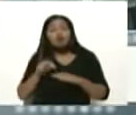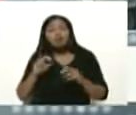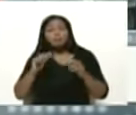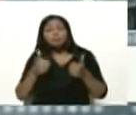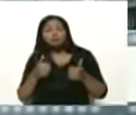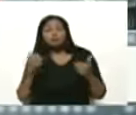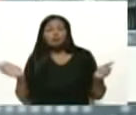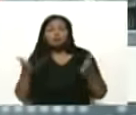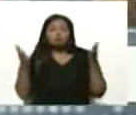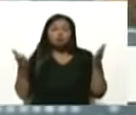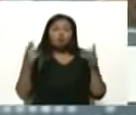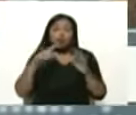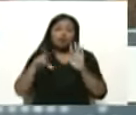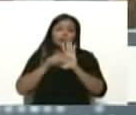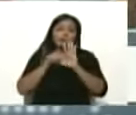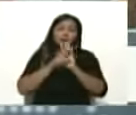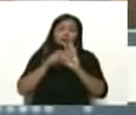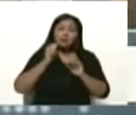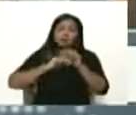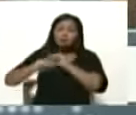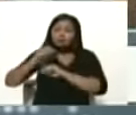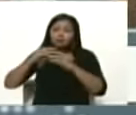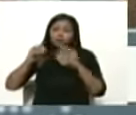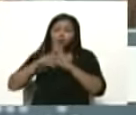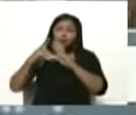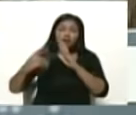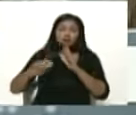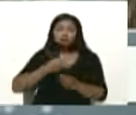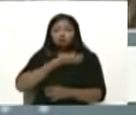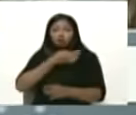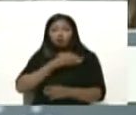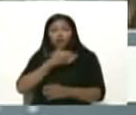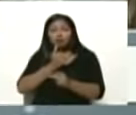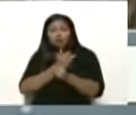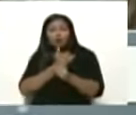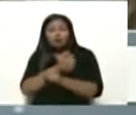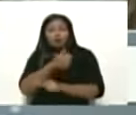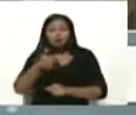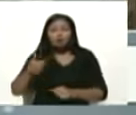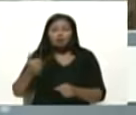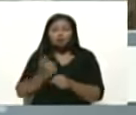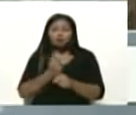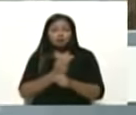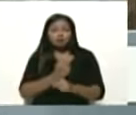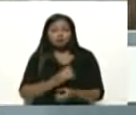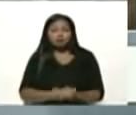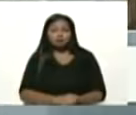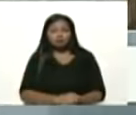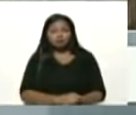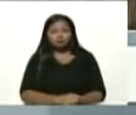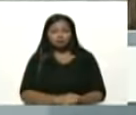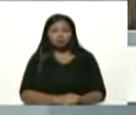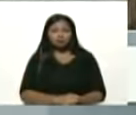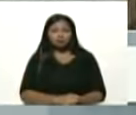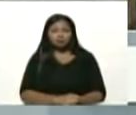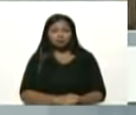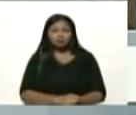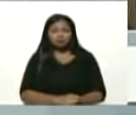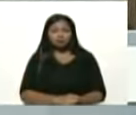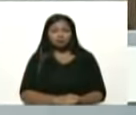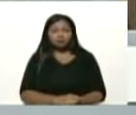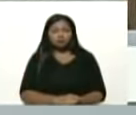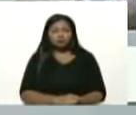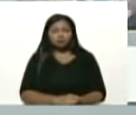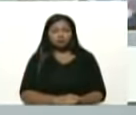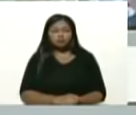impulsando las leyes por la defensa de los derechos sociales y laborales de la clase obrera él que